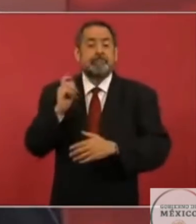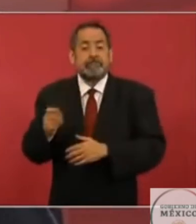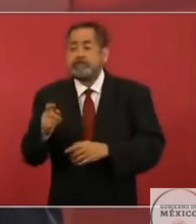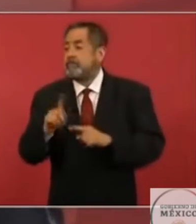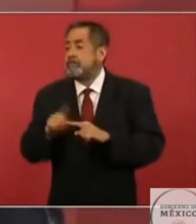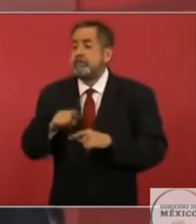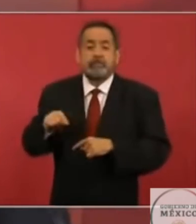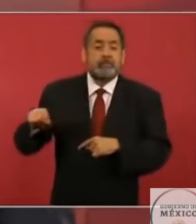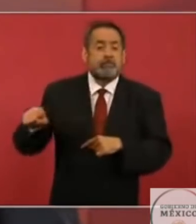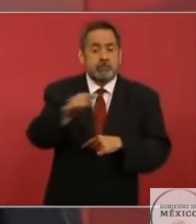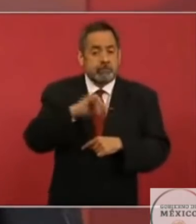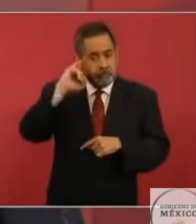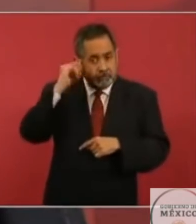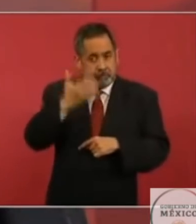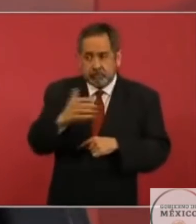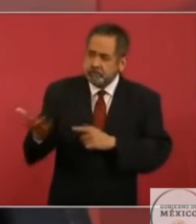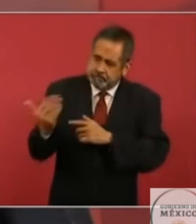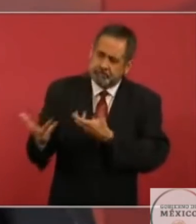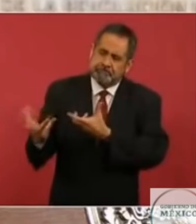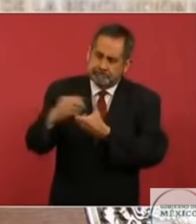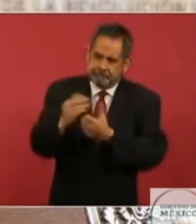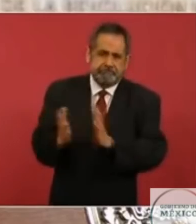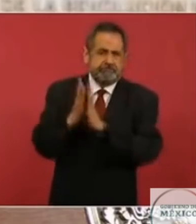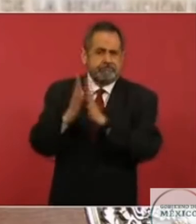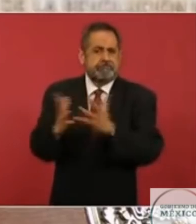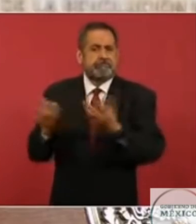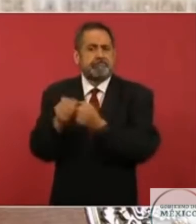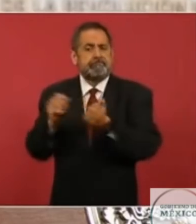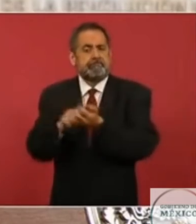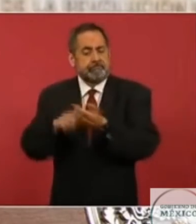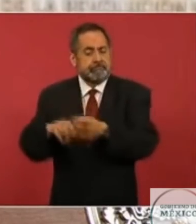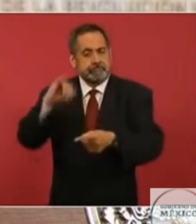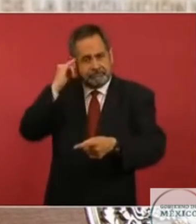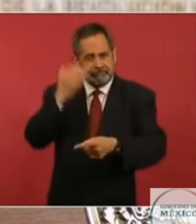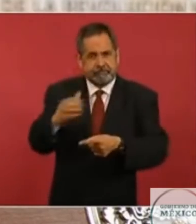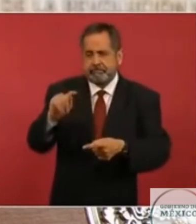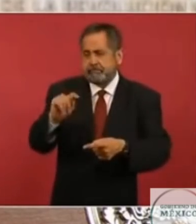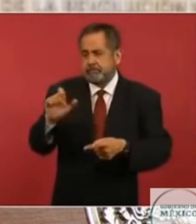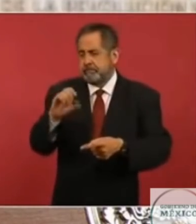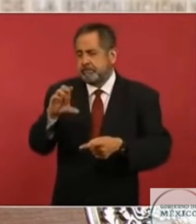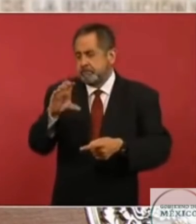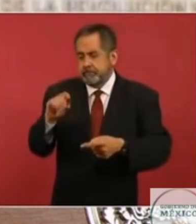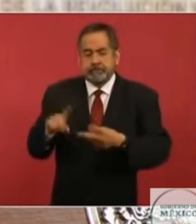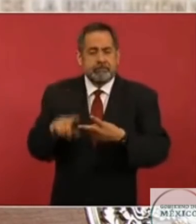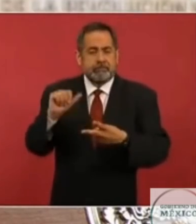los campesinos de Texcoco, de Atenco, de toda